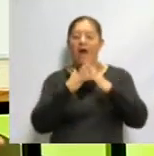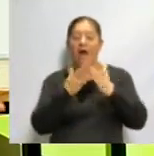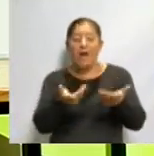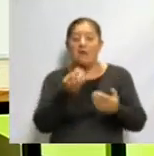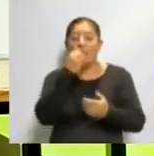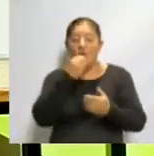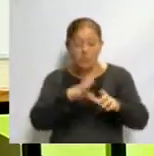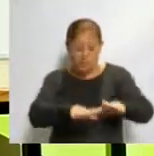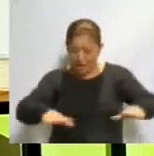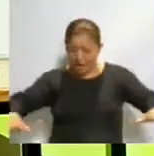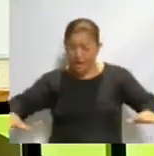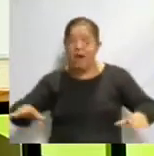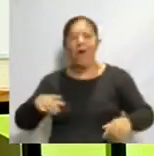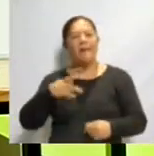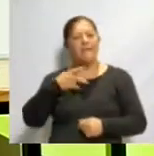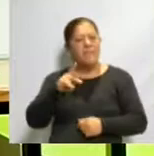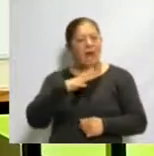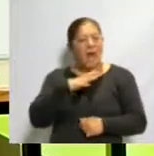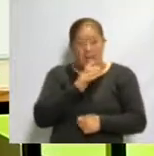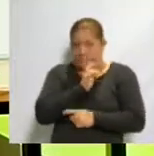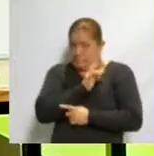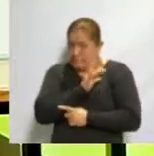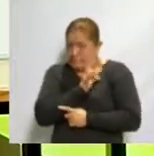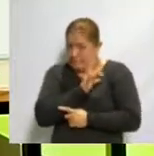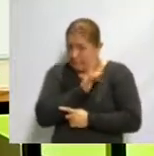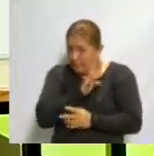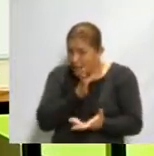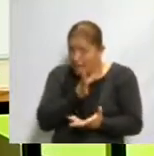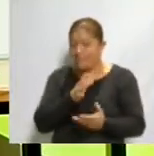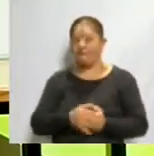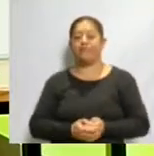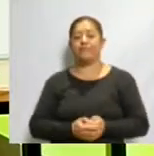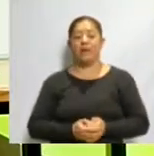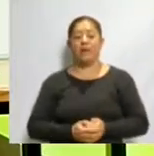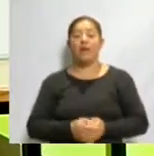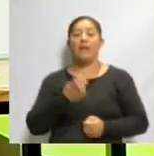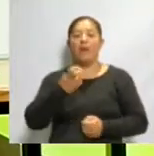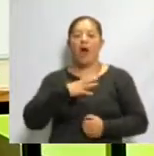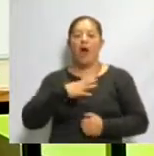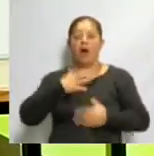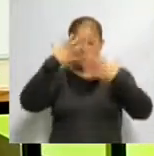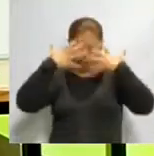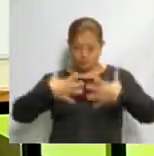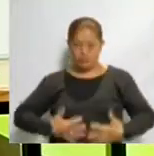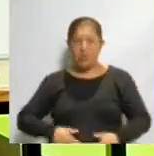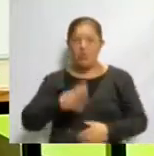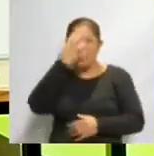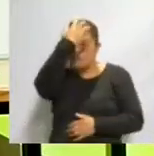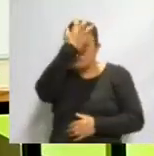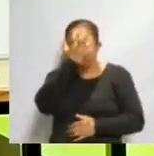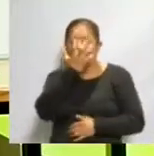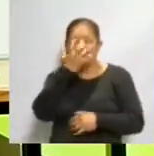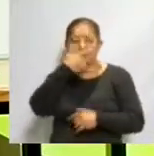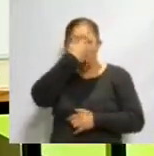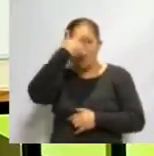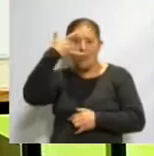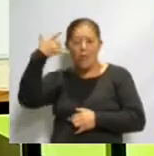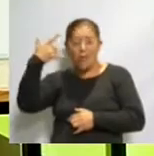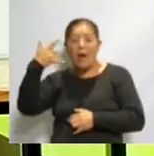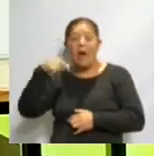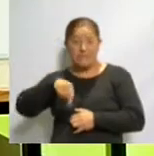Sin embargo, lo hacía con cierto temor. Por eso también usaban máscaras cuando salían precisamente